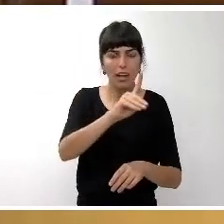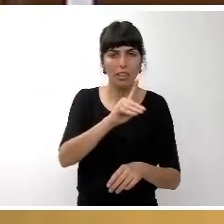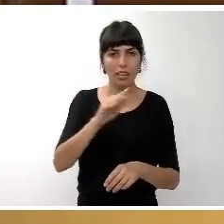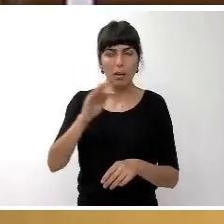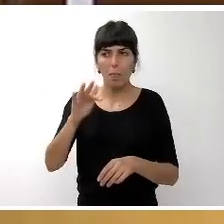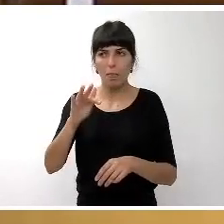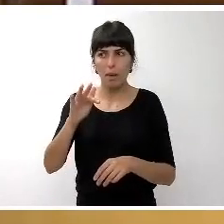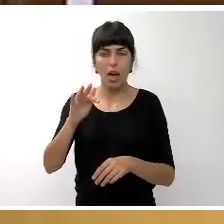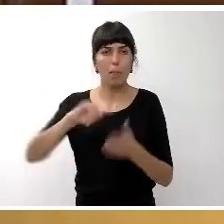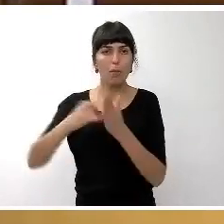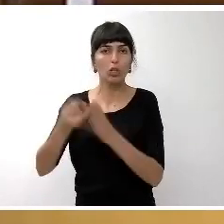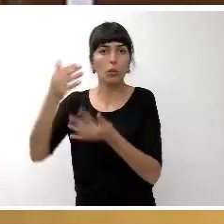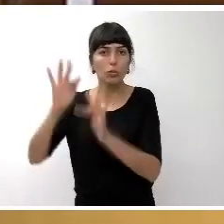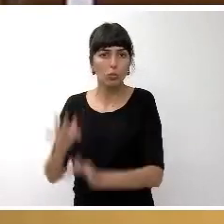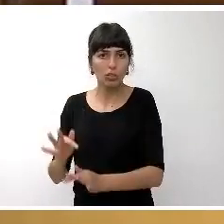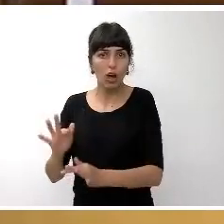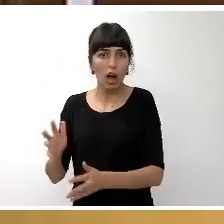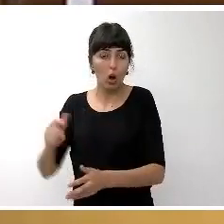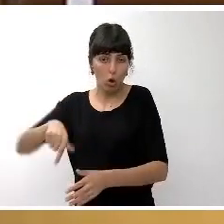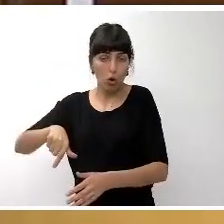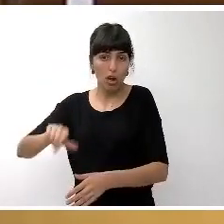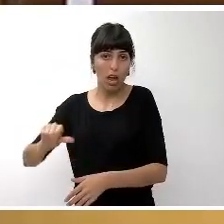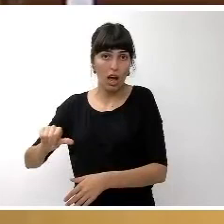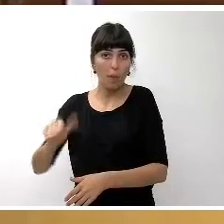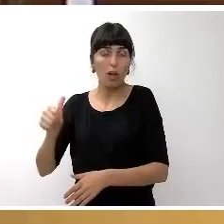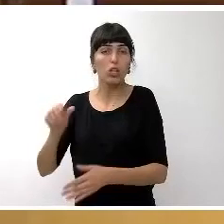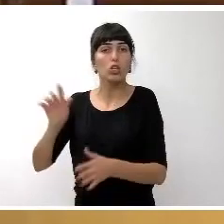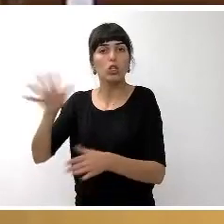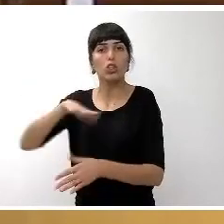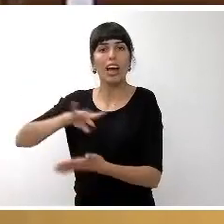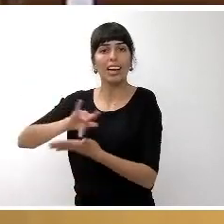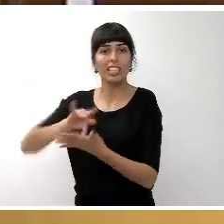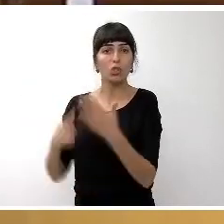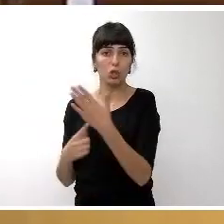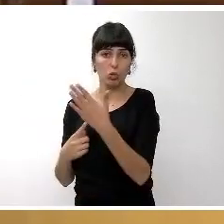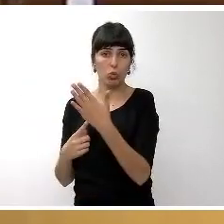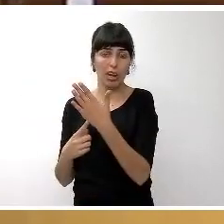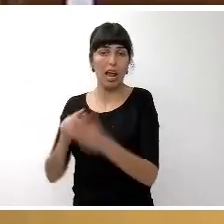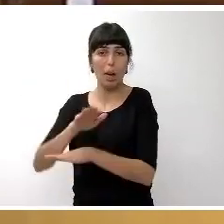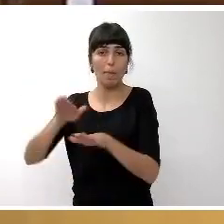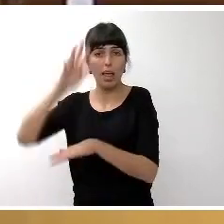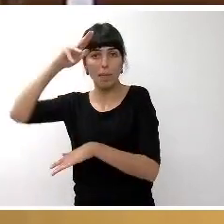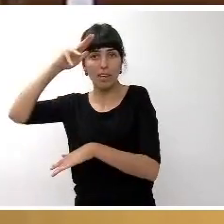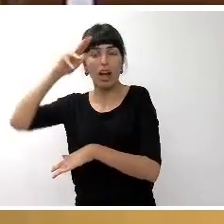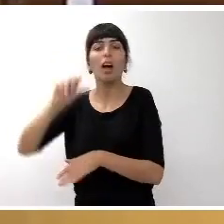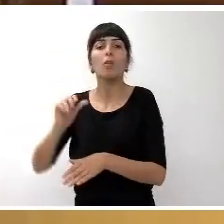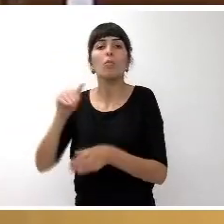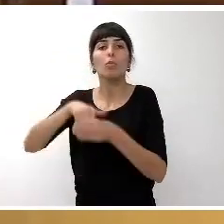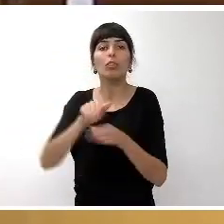y el proyecto de presupuestos aprobado hoy en casinos del sur casinos Playa de las Américas votos a favor